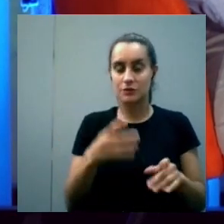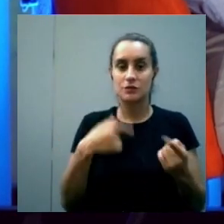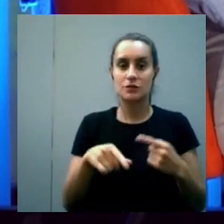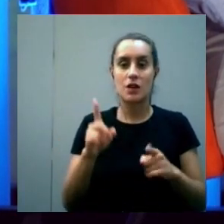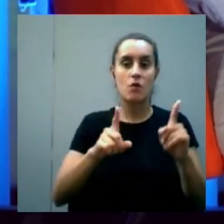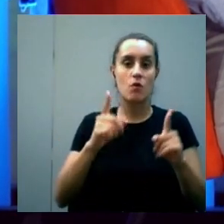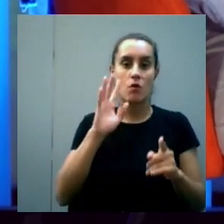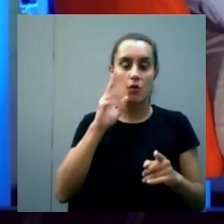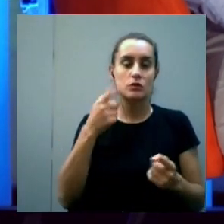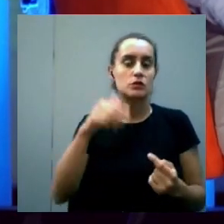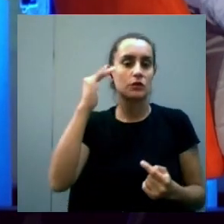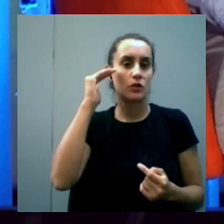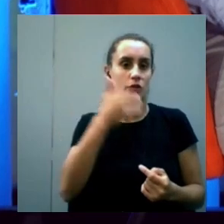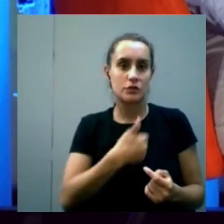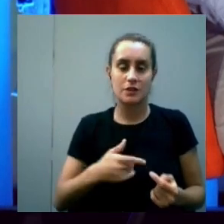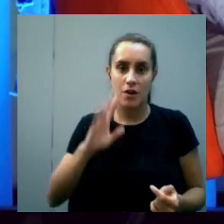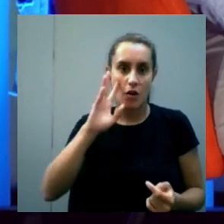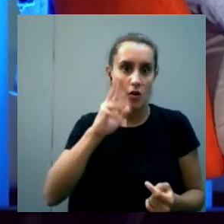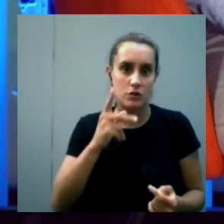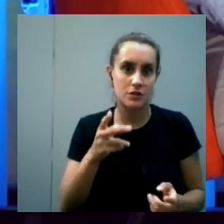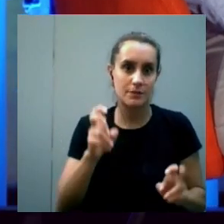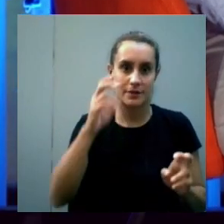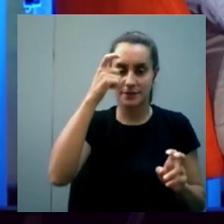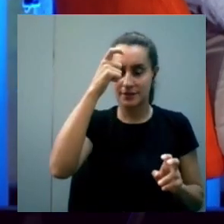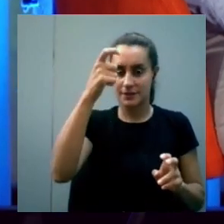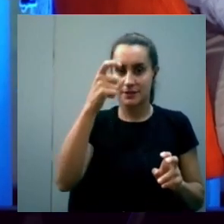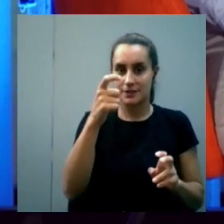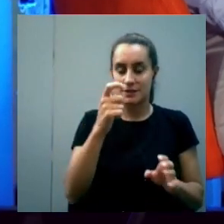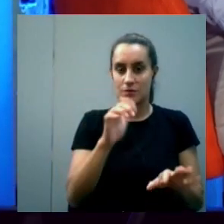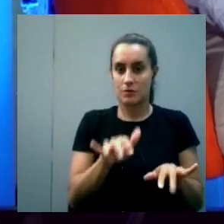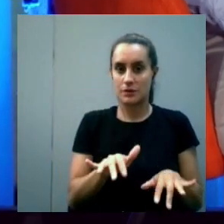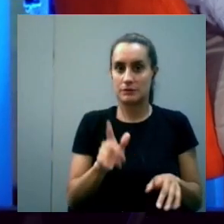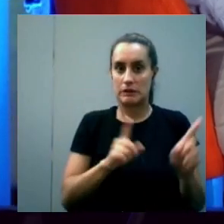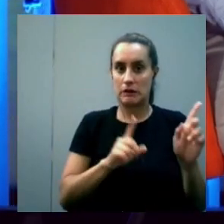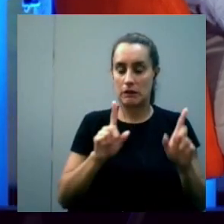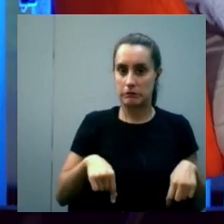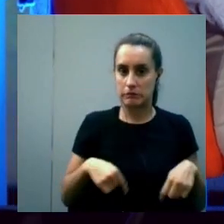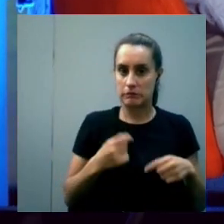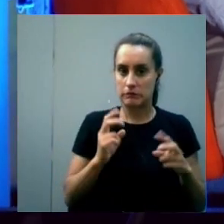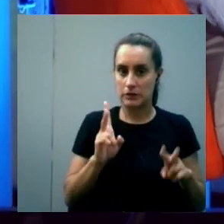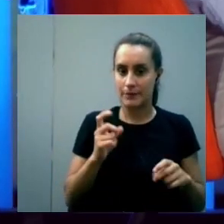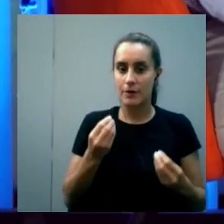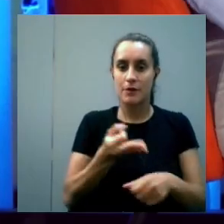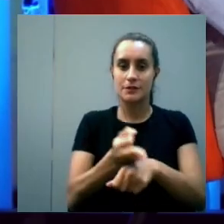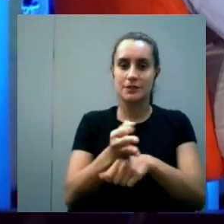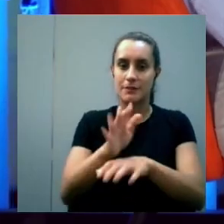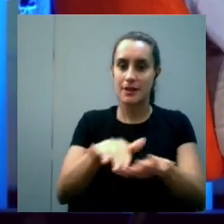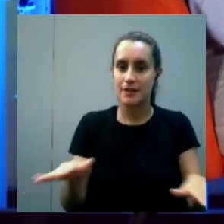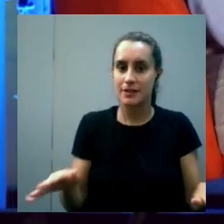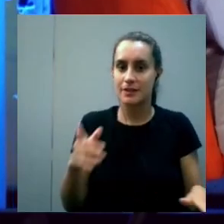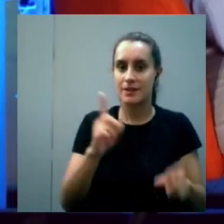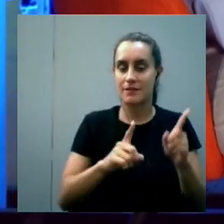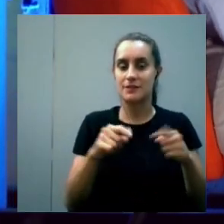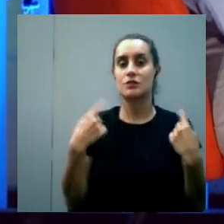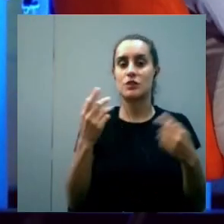nuestros docentes también para entender más de todo esto además de que nosotros como institución tenemos también nuestra cuota parte de responsa y de